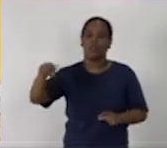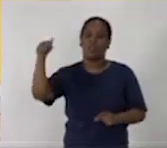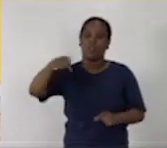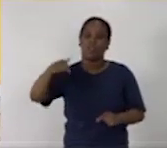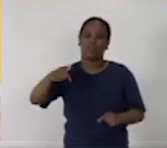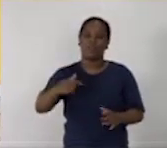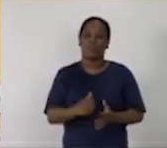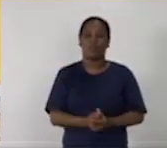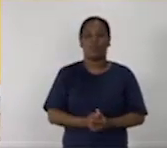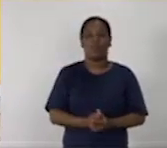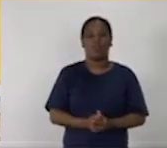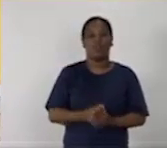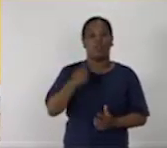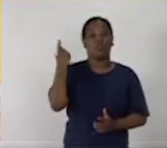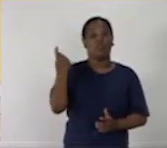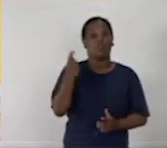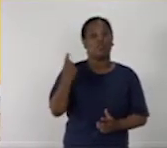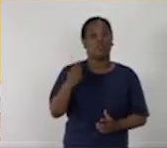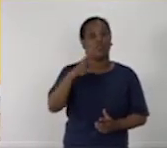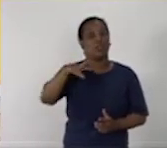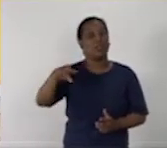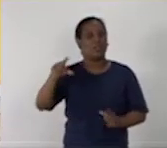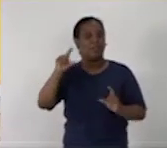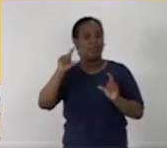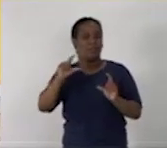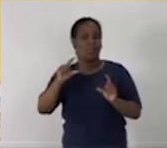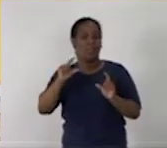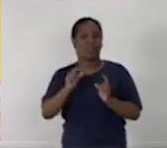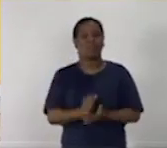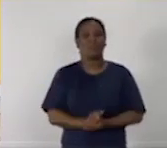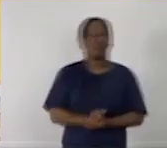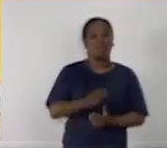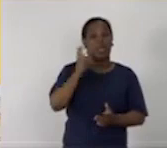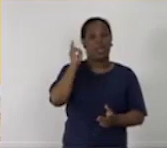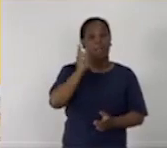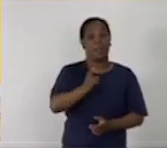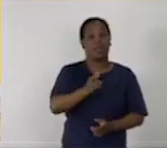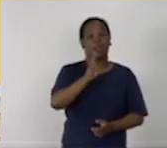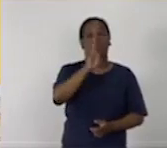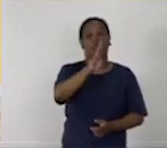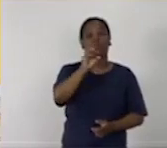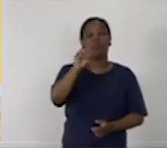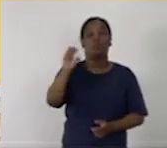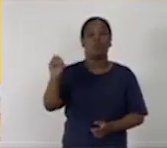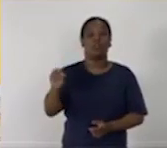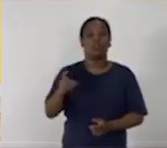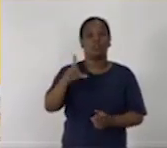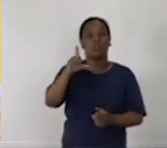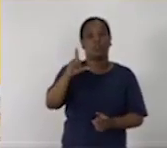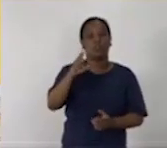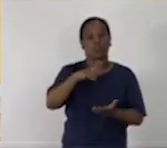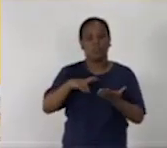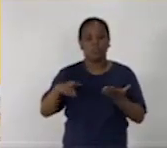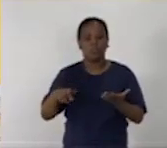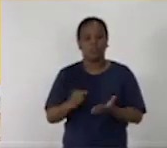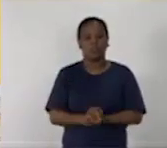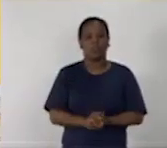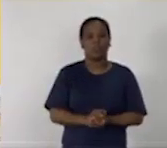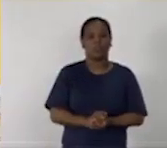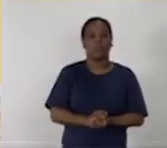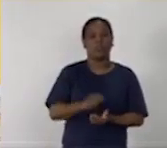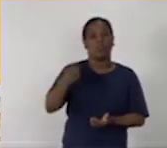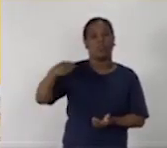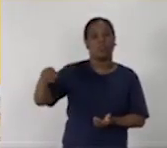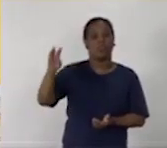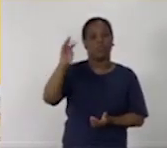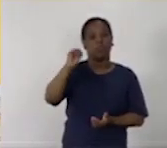que vamos a leer a continuación. Solo les leeré un fragmento. Aparece en la página 200 de sus libros de